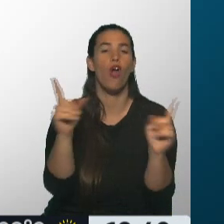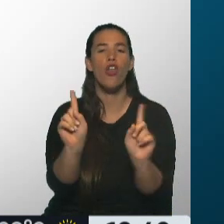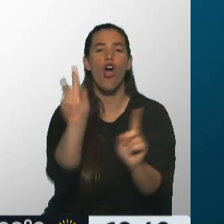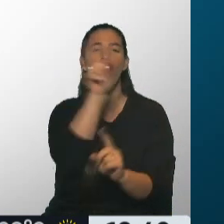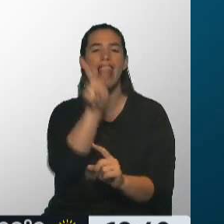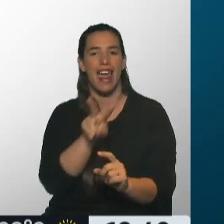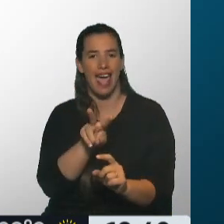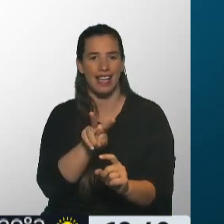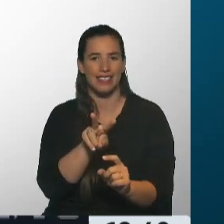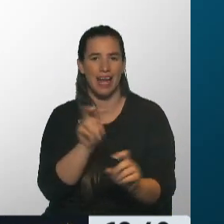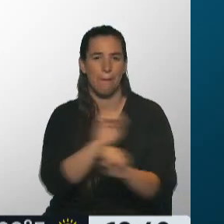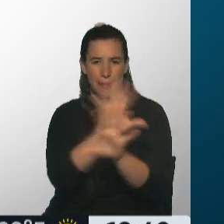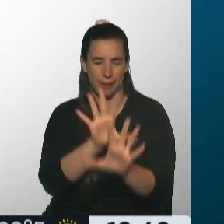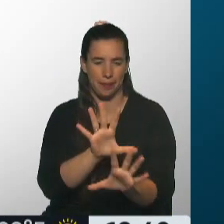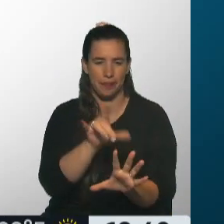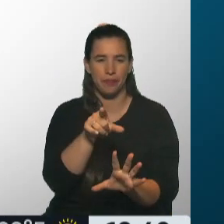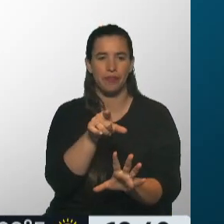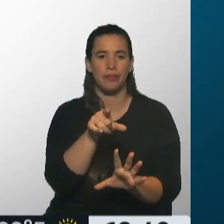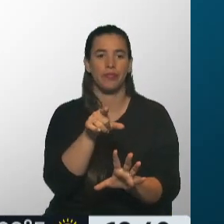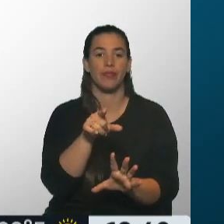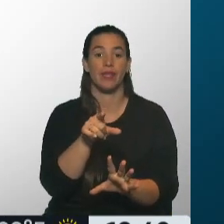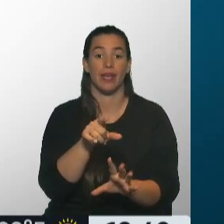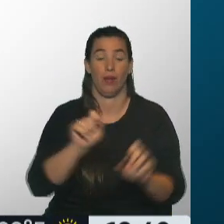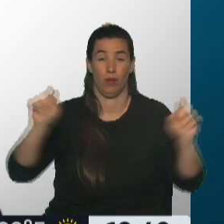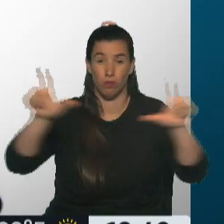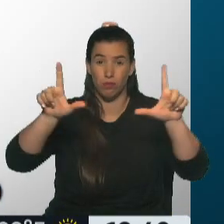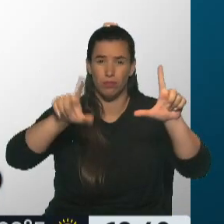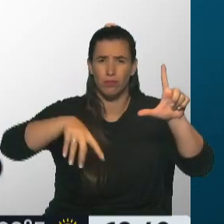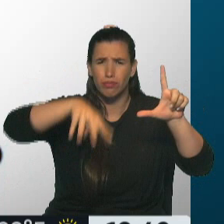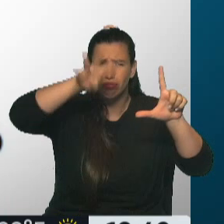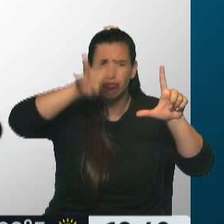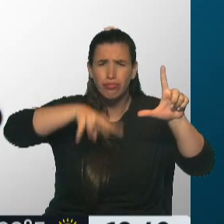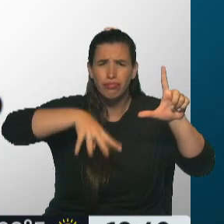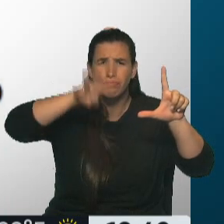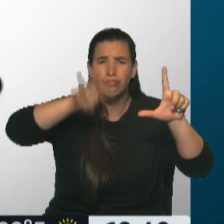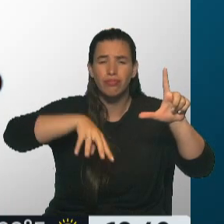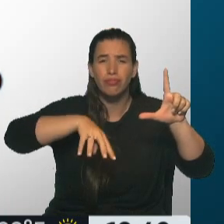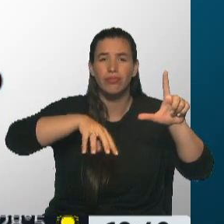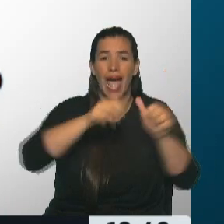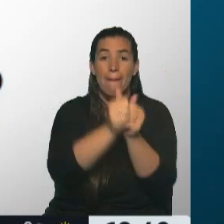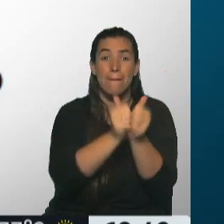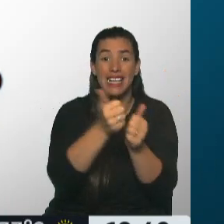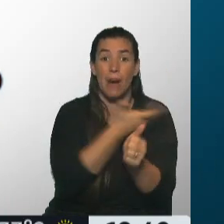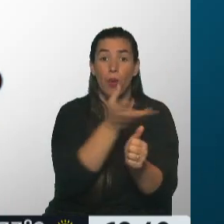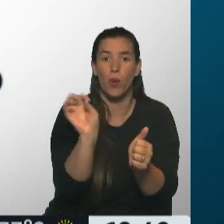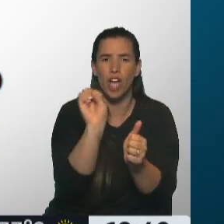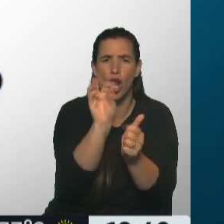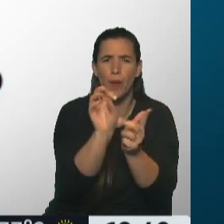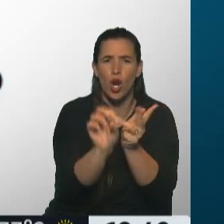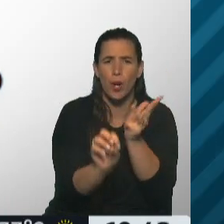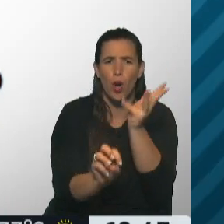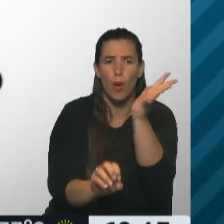leen. Esas que estamos viendo ahora en pantalla son los nombres de las empresas públicas que Miley propone